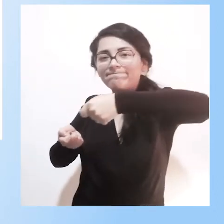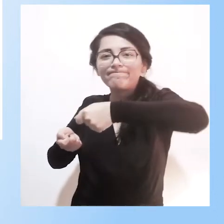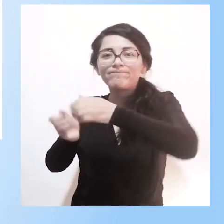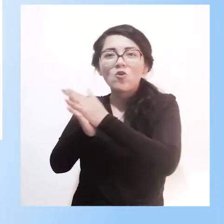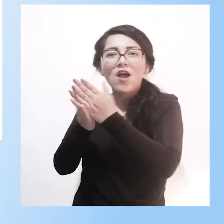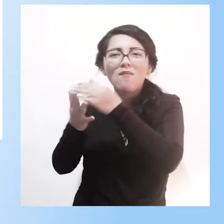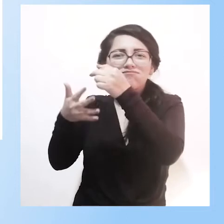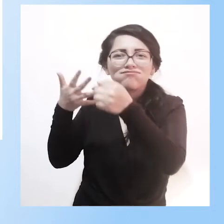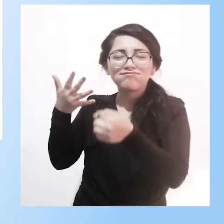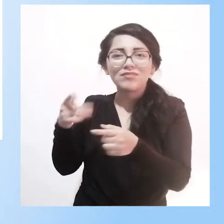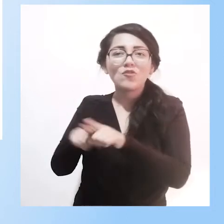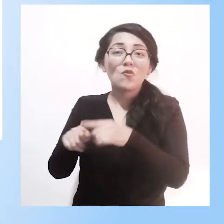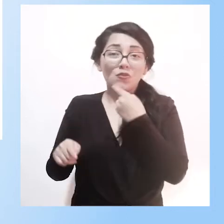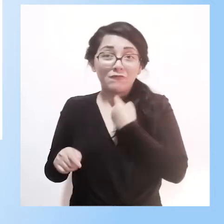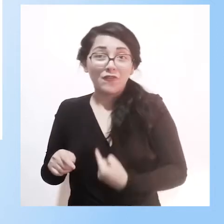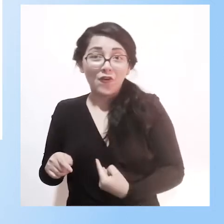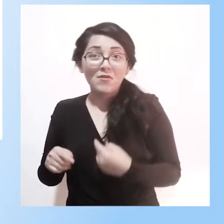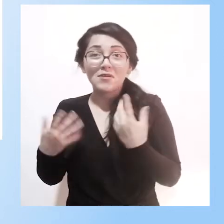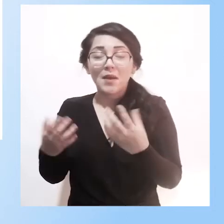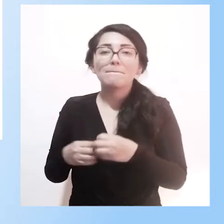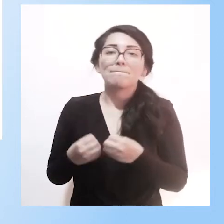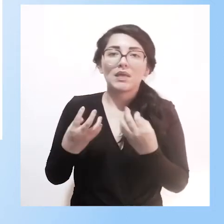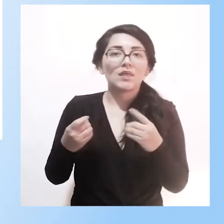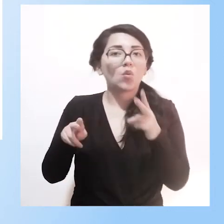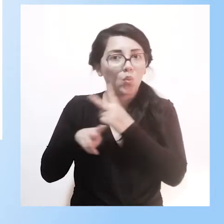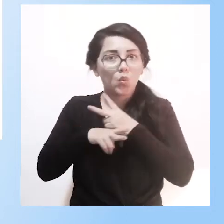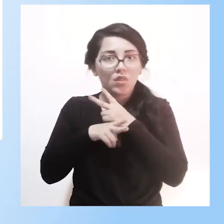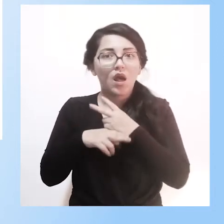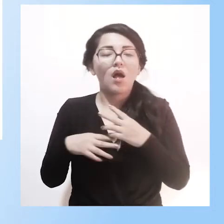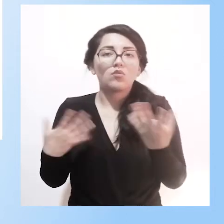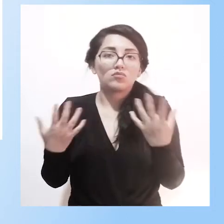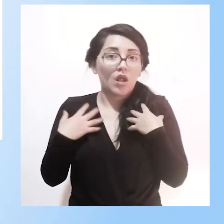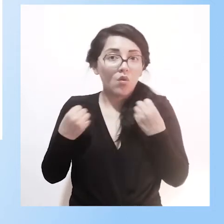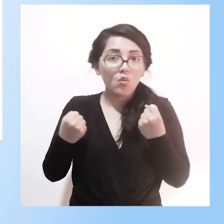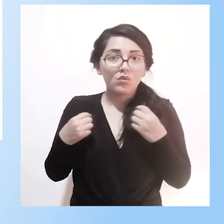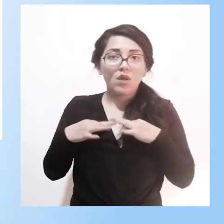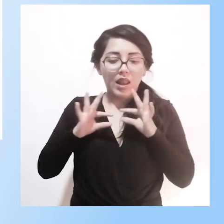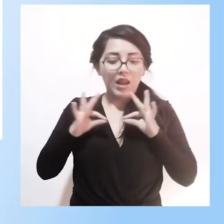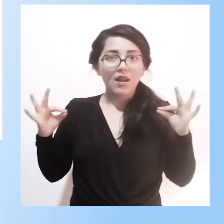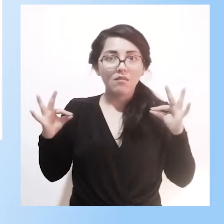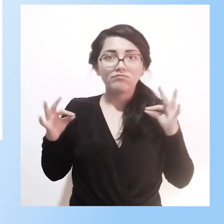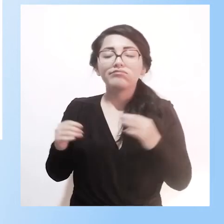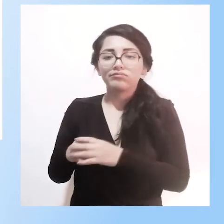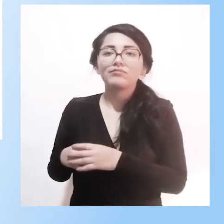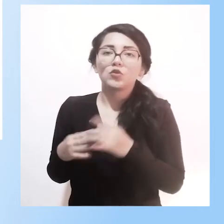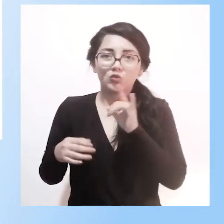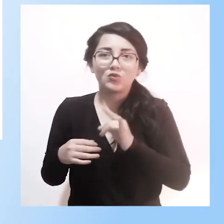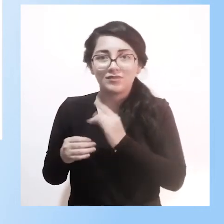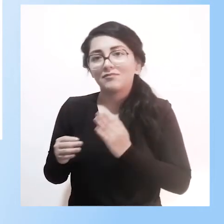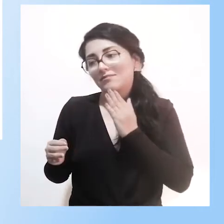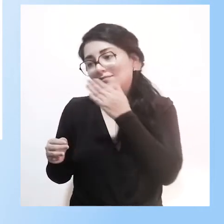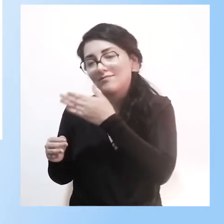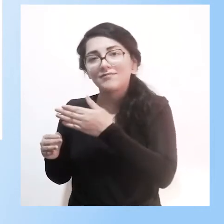ética, uniformes, ¿no es cierto?, con las normas de seguridad para los docentes, credenciales y las fichas operativas. Bueno, así